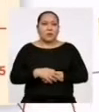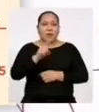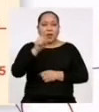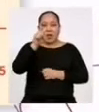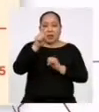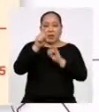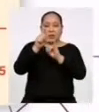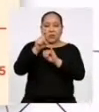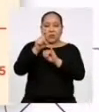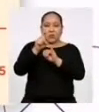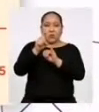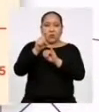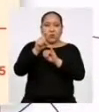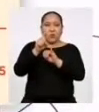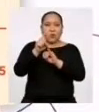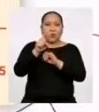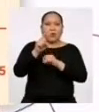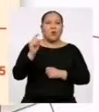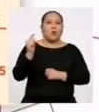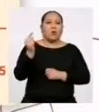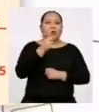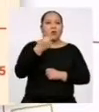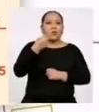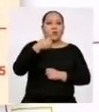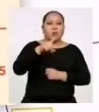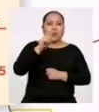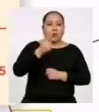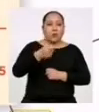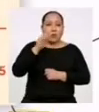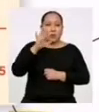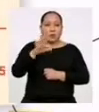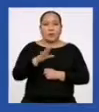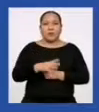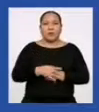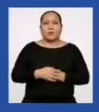pertenece al primer intervalo y es 12,5.